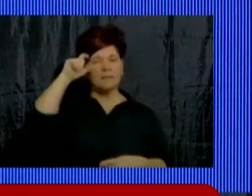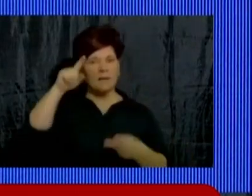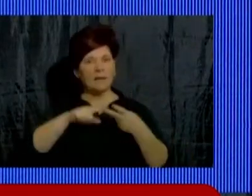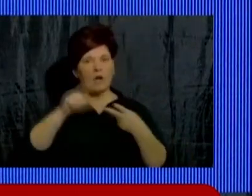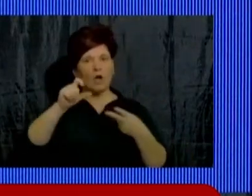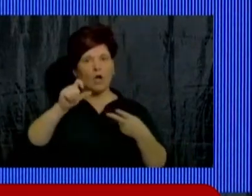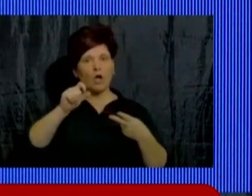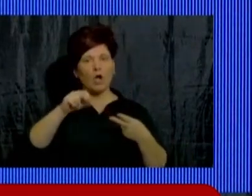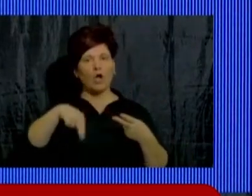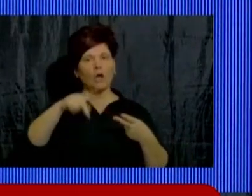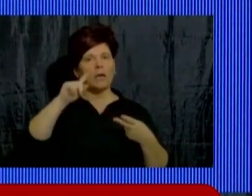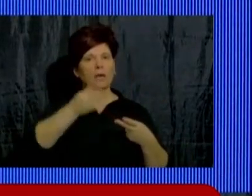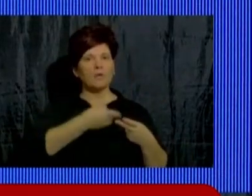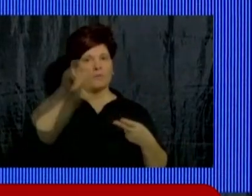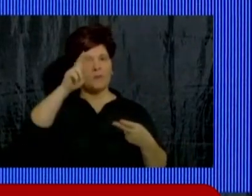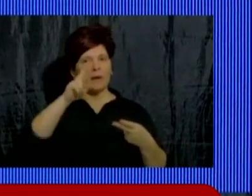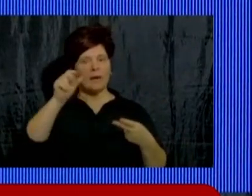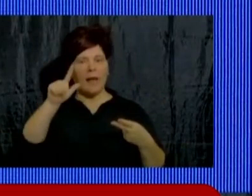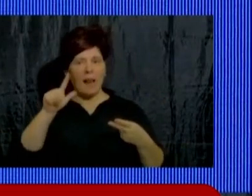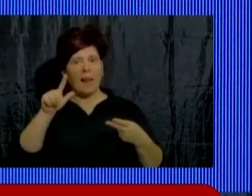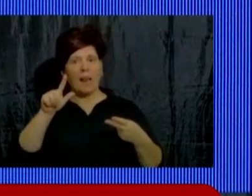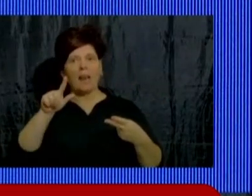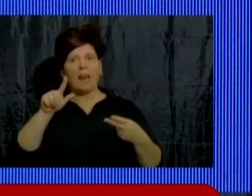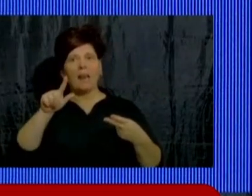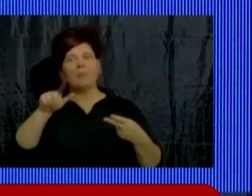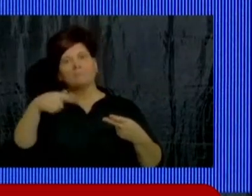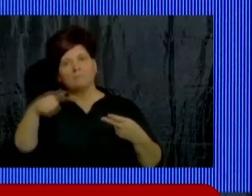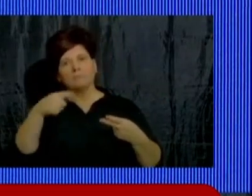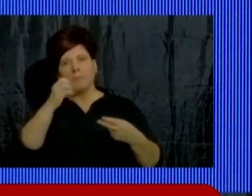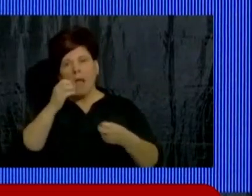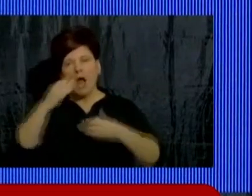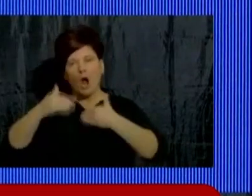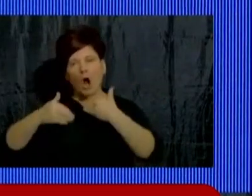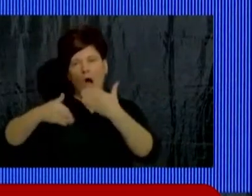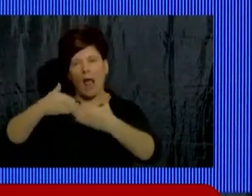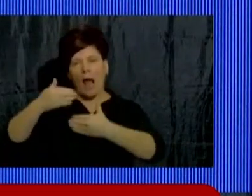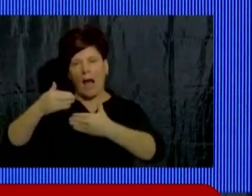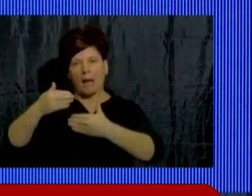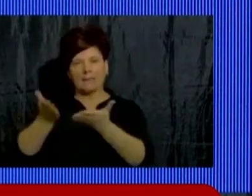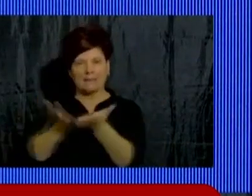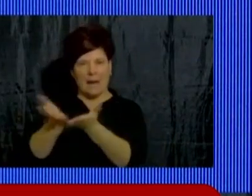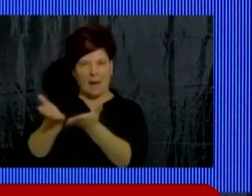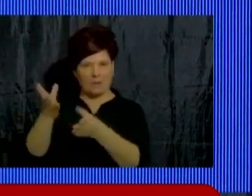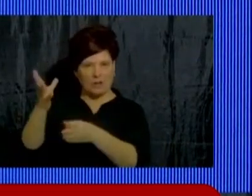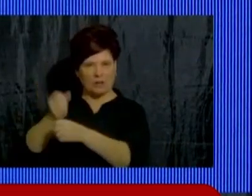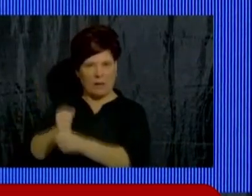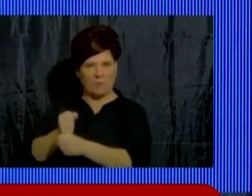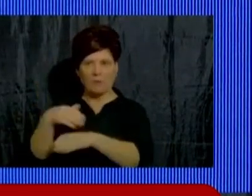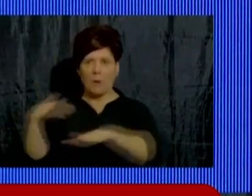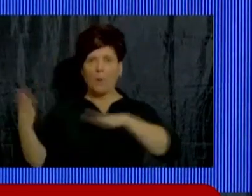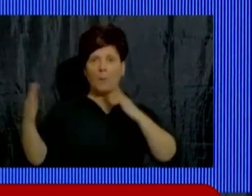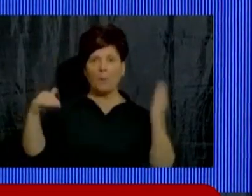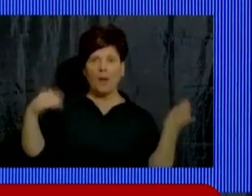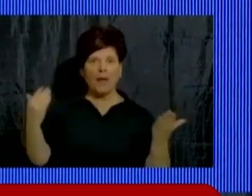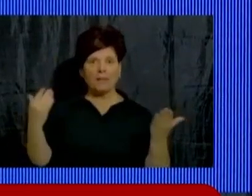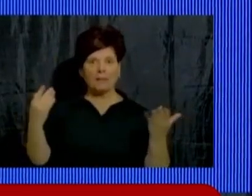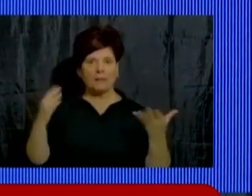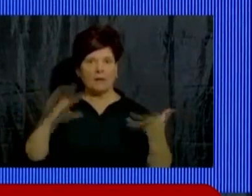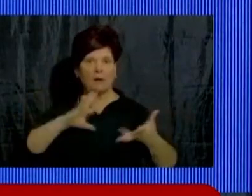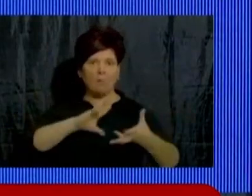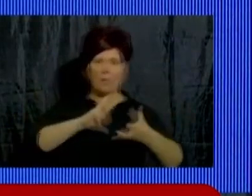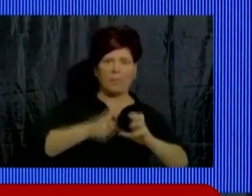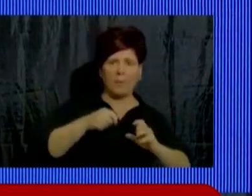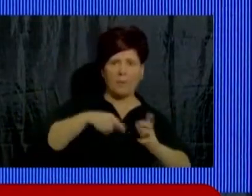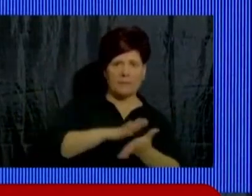nuestra Secretaría de Movilidad Urbana y progresivamente vamos a mejorar la prestación. Los vecinos no deben verse perjudicados por esta